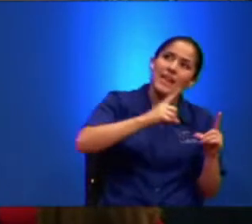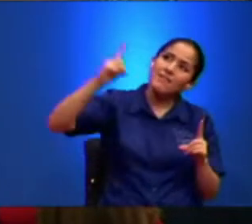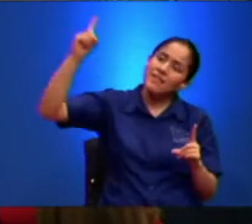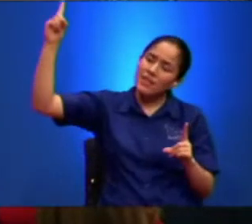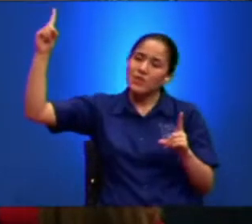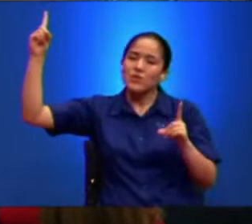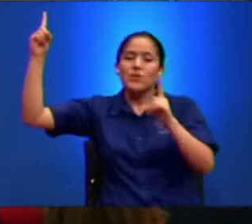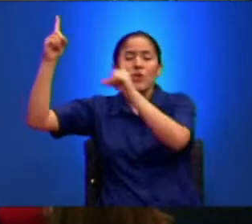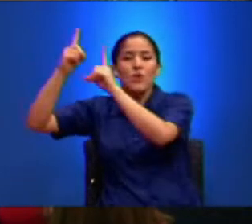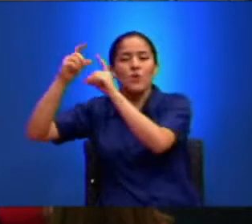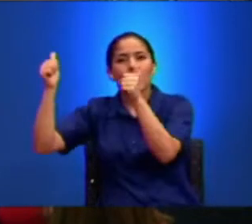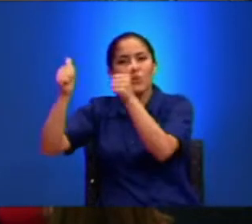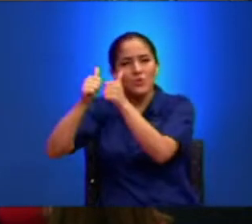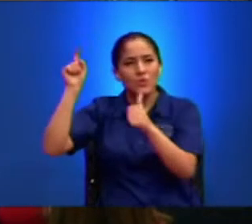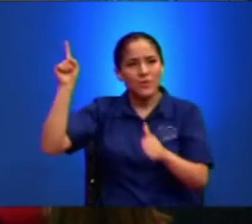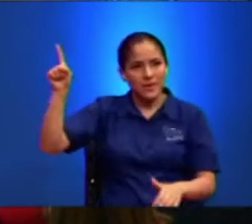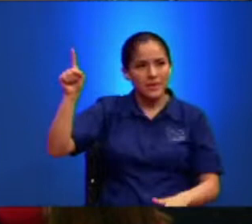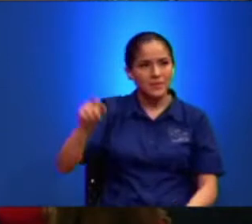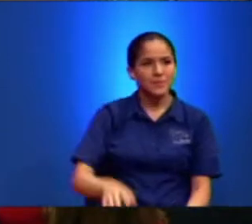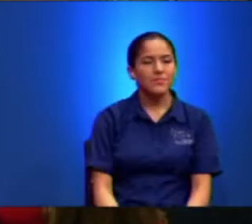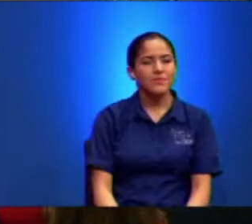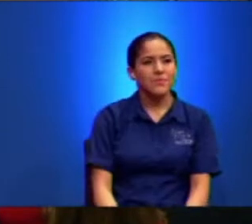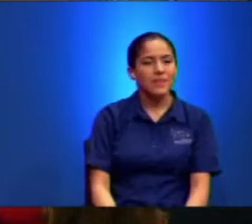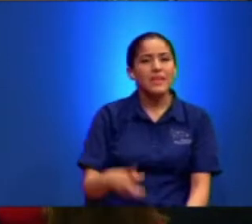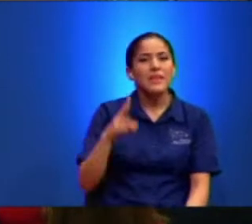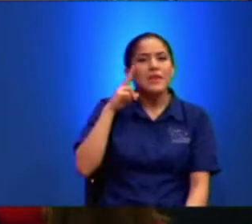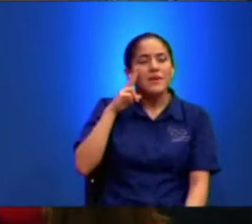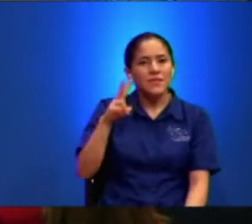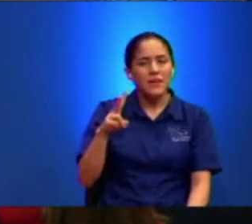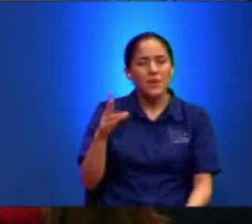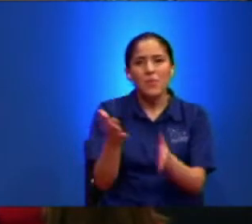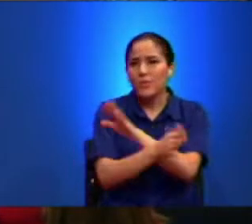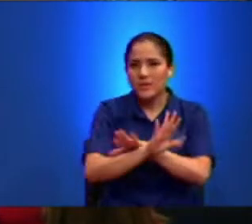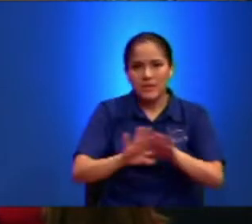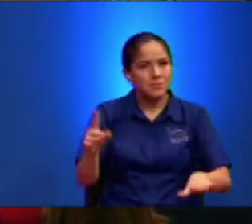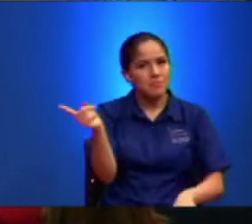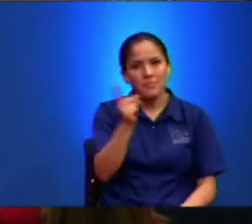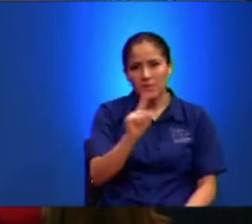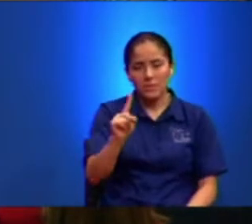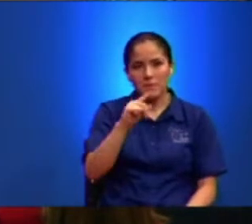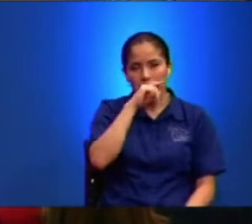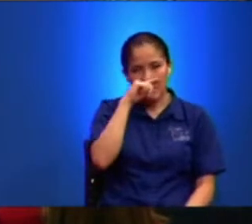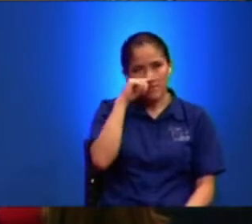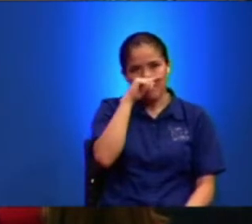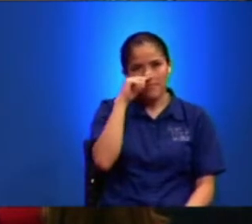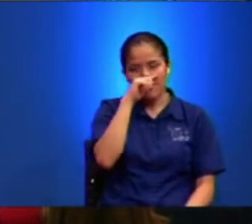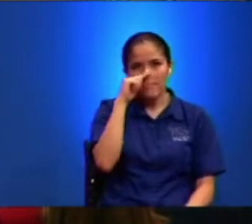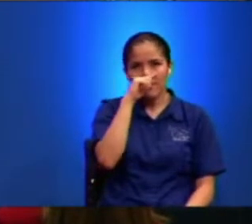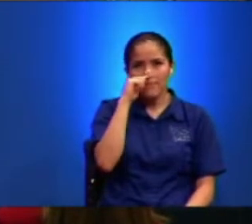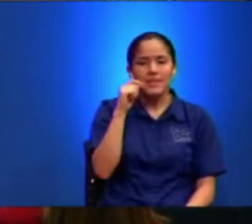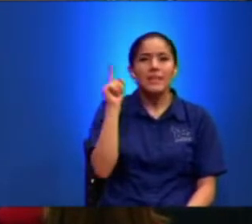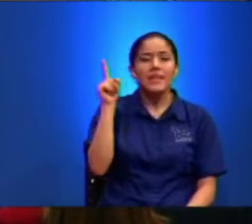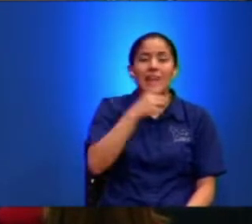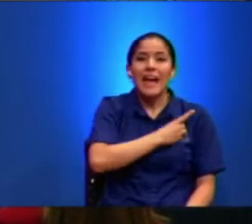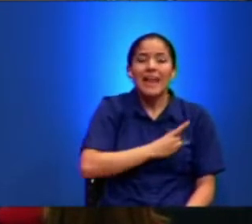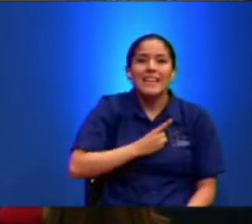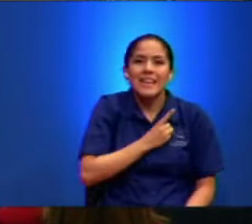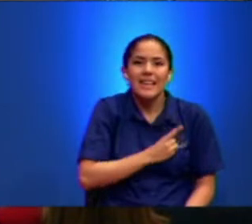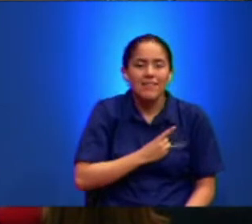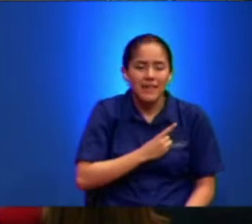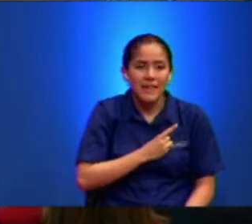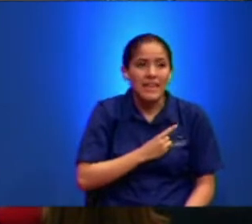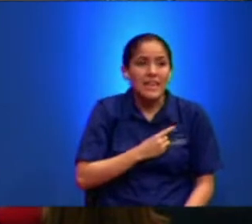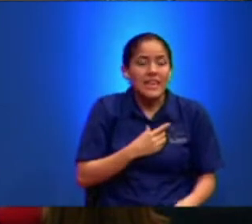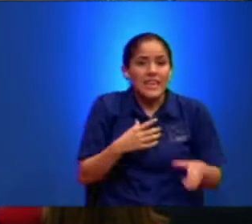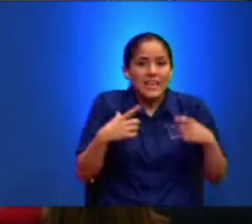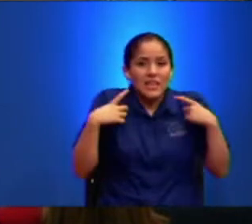Juntamente Sin ver Muerte Y el Apóstol Pablo Decía Que Él Anhelaba No Ser Hallado Desnudo Su Cuerpo En El Sentido De Que